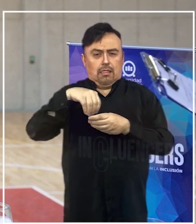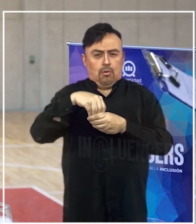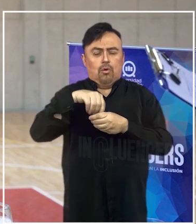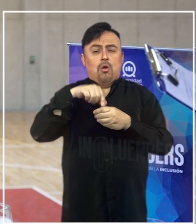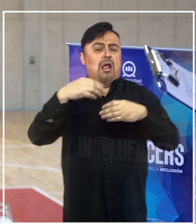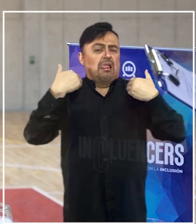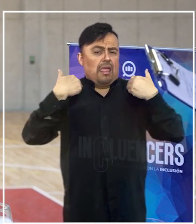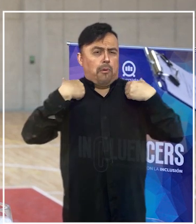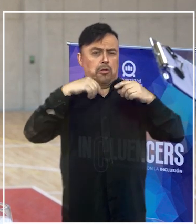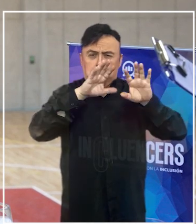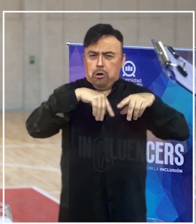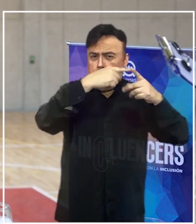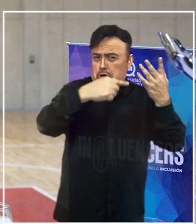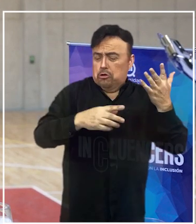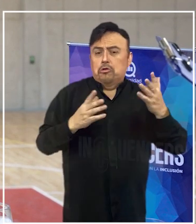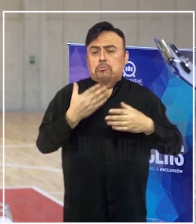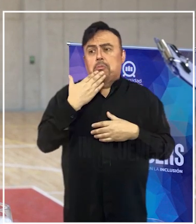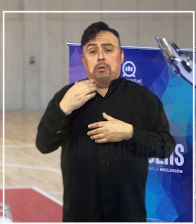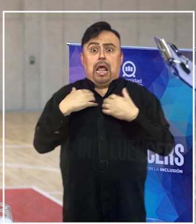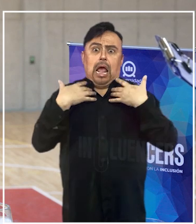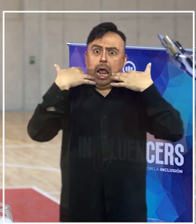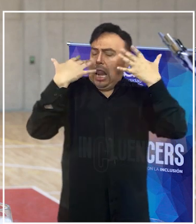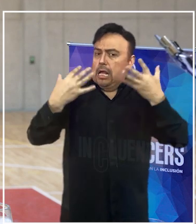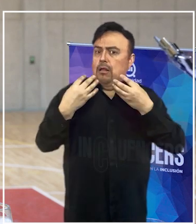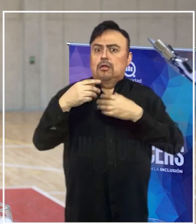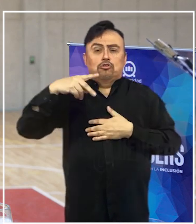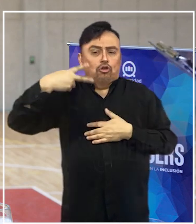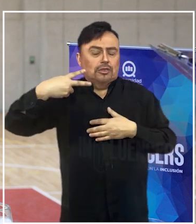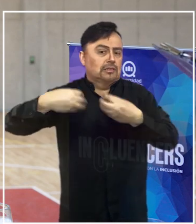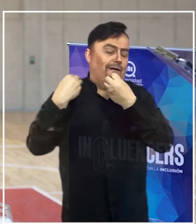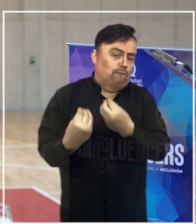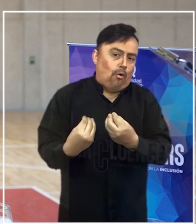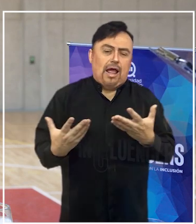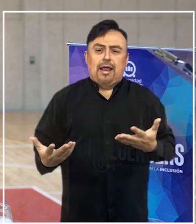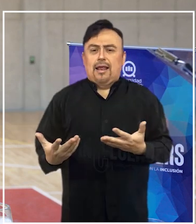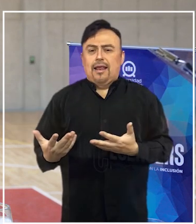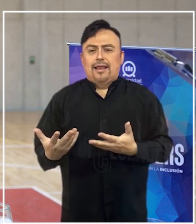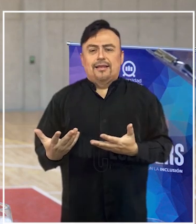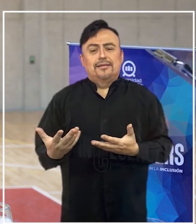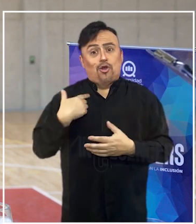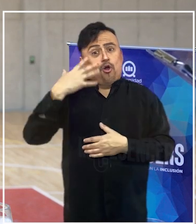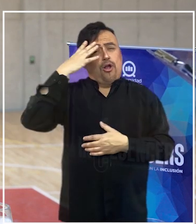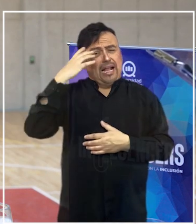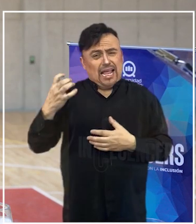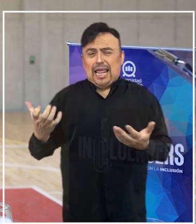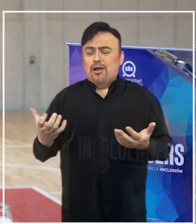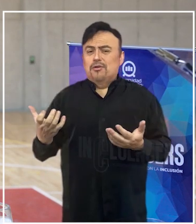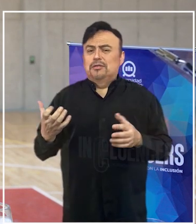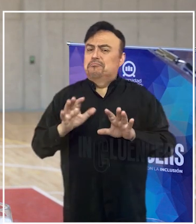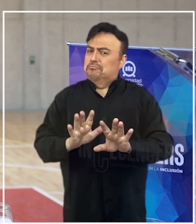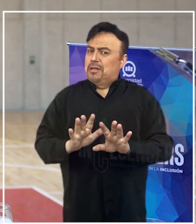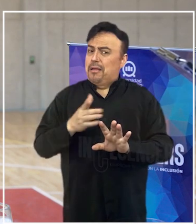Así que nos alegra muchísimo. Creo que es una muy buena noticia. Creo que tiene aspectos que